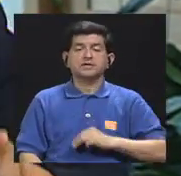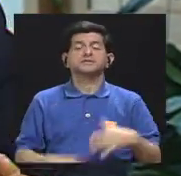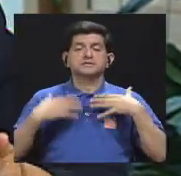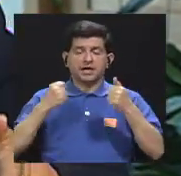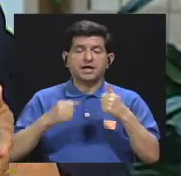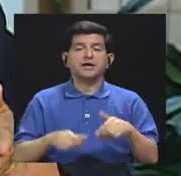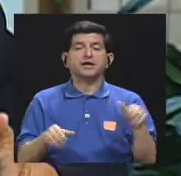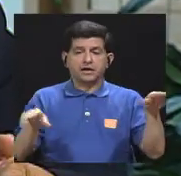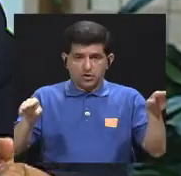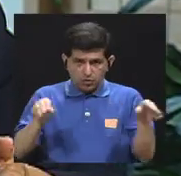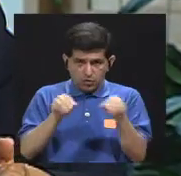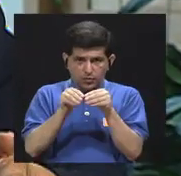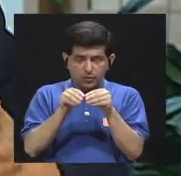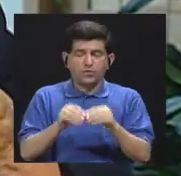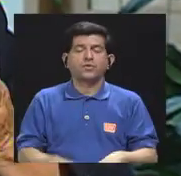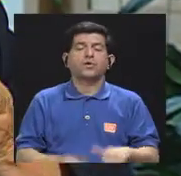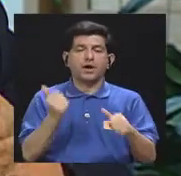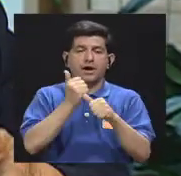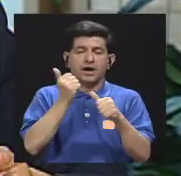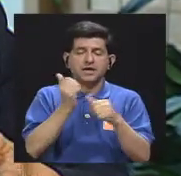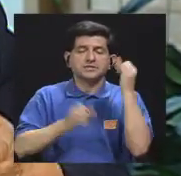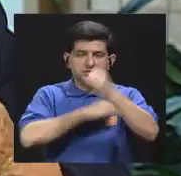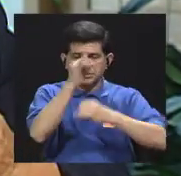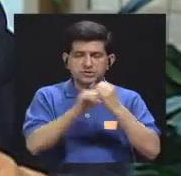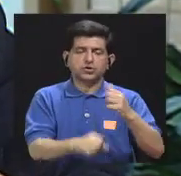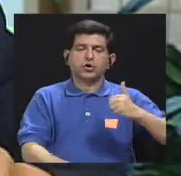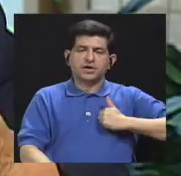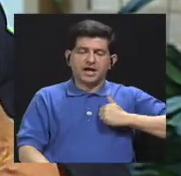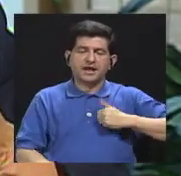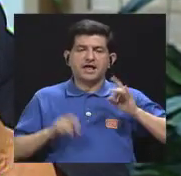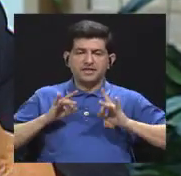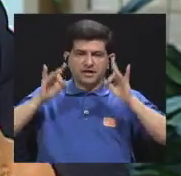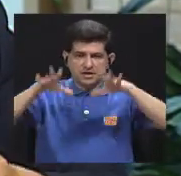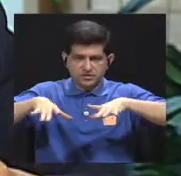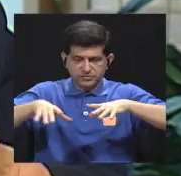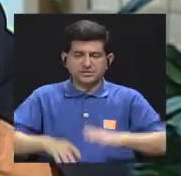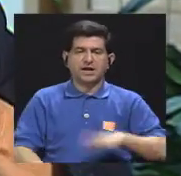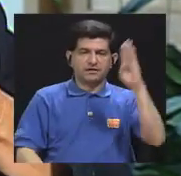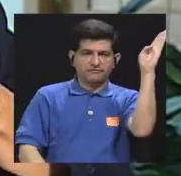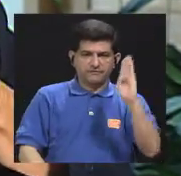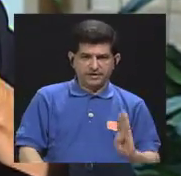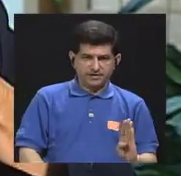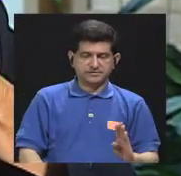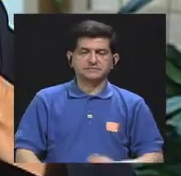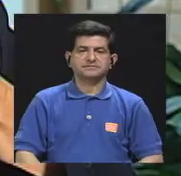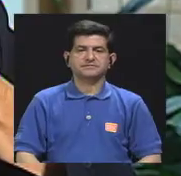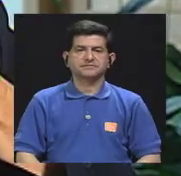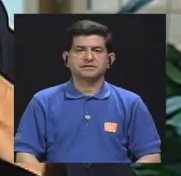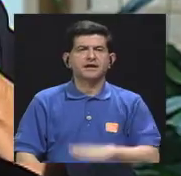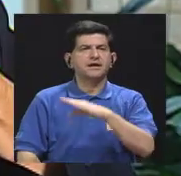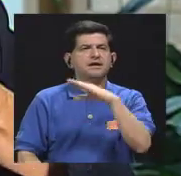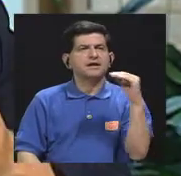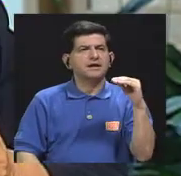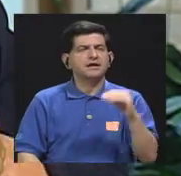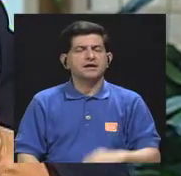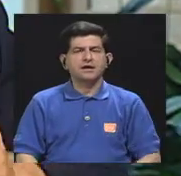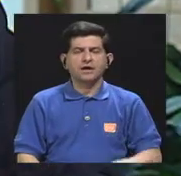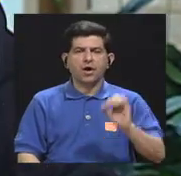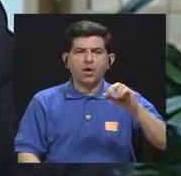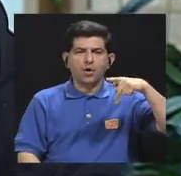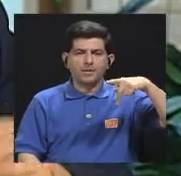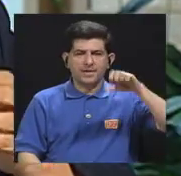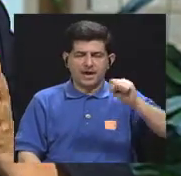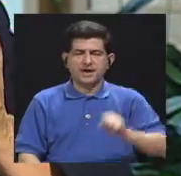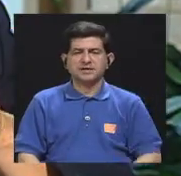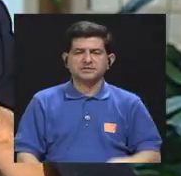y tenemos asesores internacionales de Canadá Australia Brasil y de la OPS